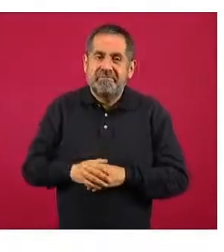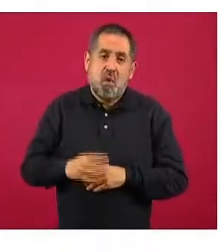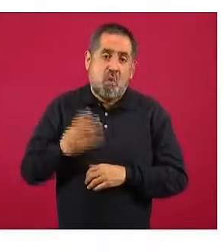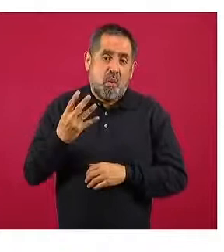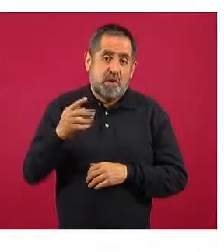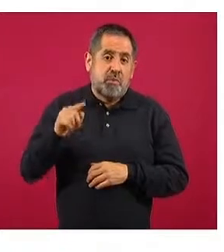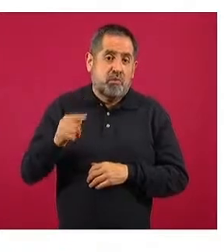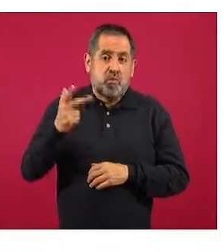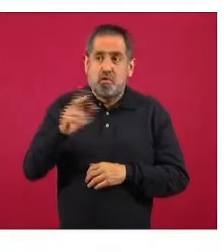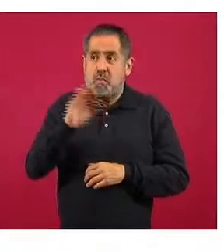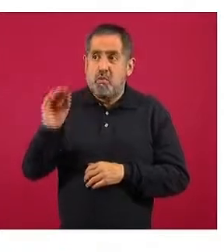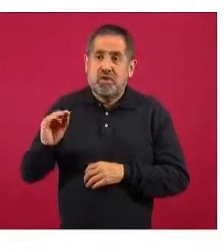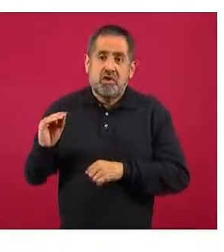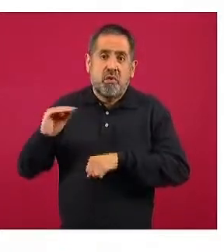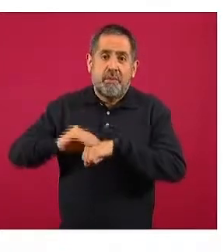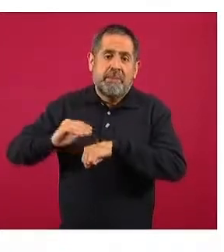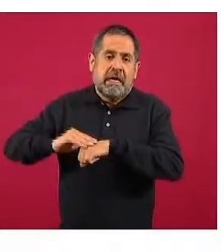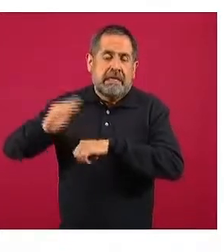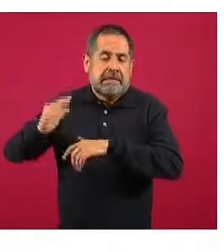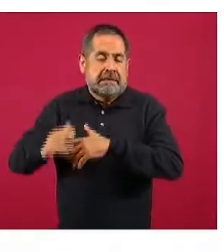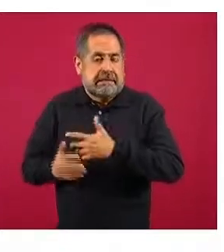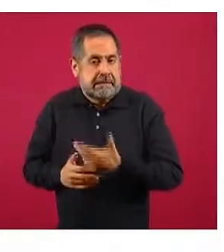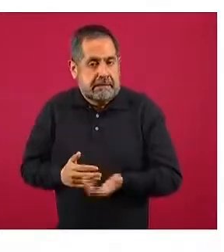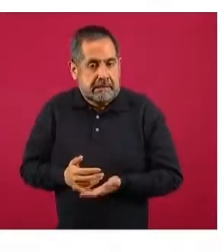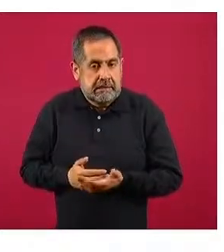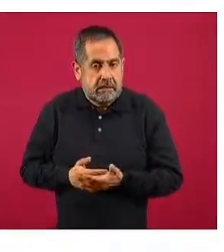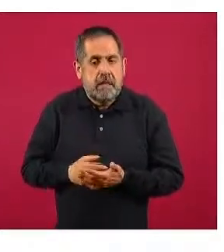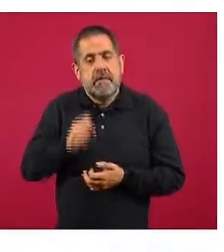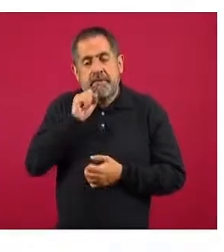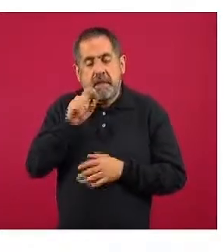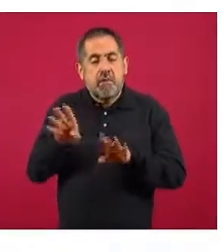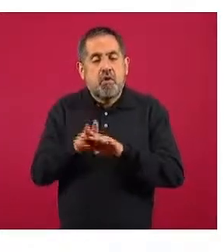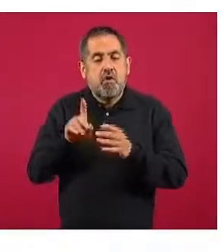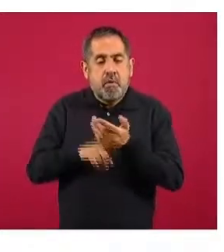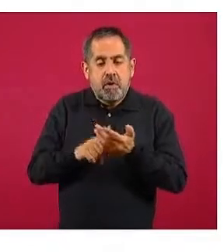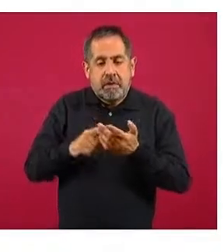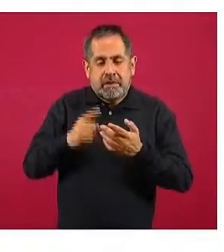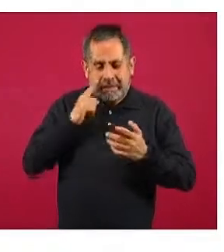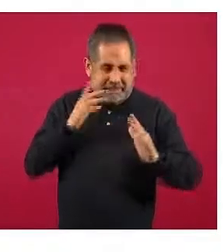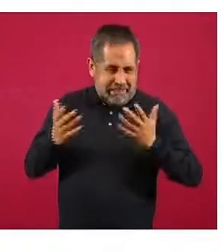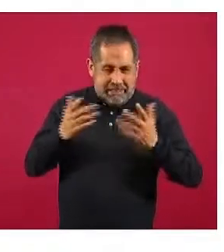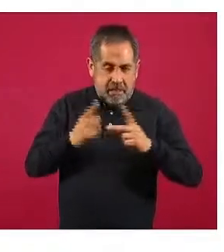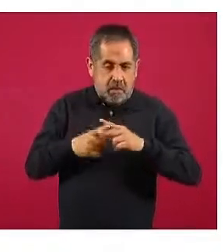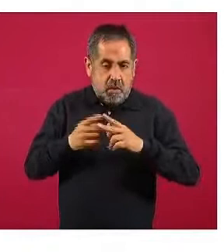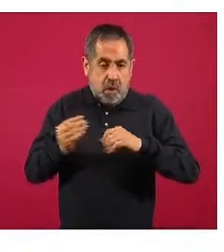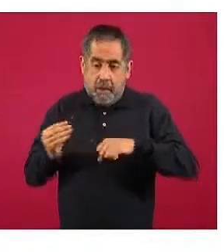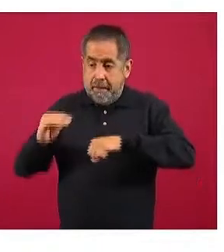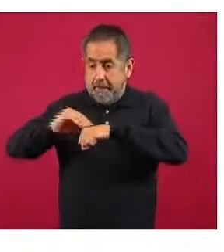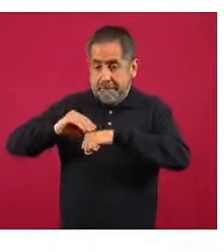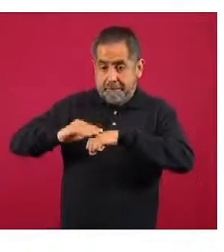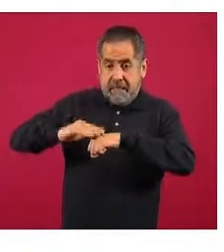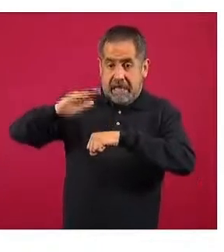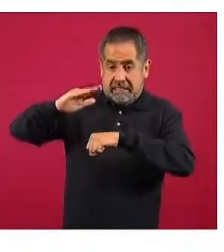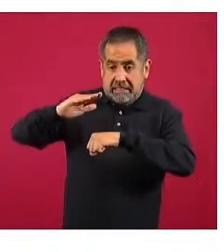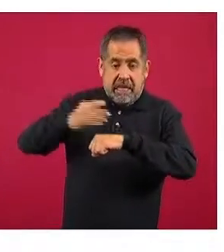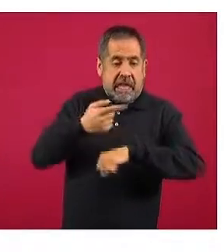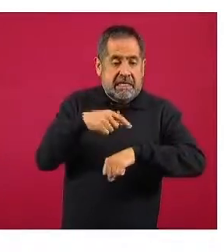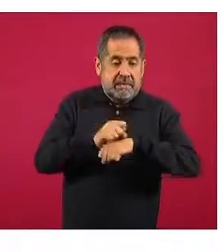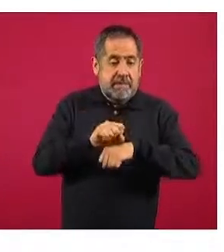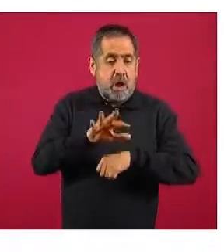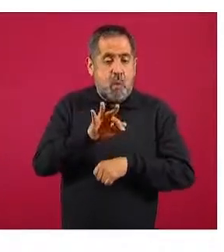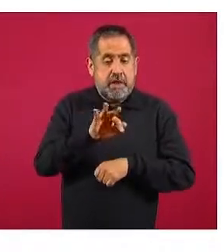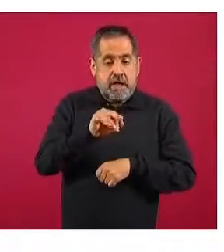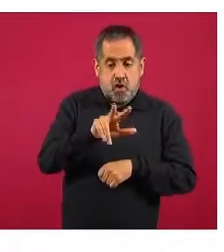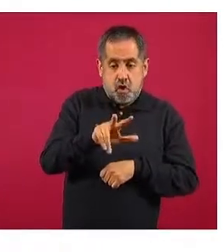.8 por ciento. Pero entonces, además, también medimos la diferencia que hubo entre el incremento que vimos en la semana 48